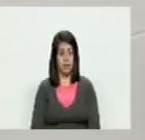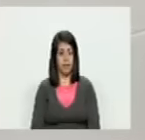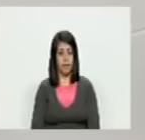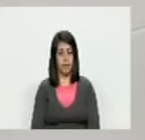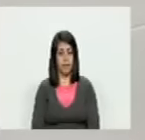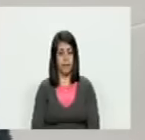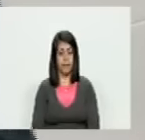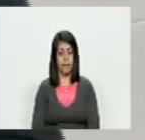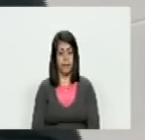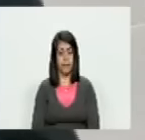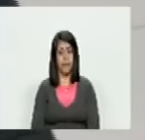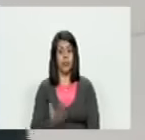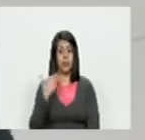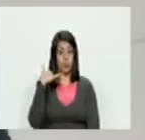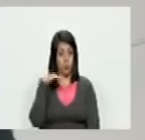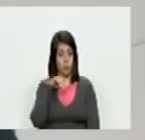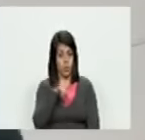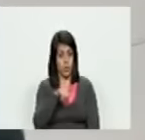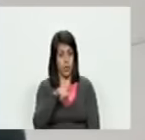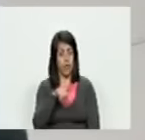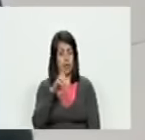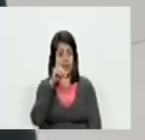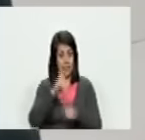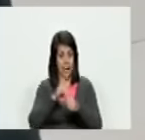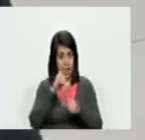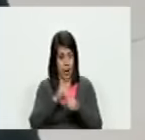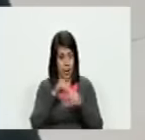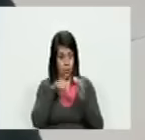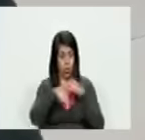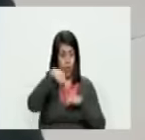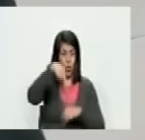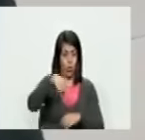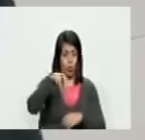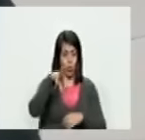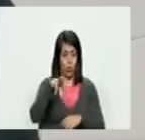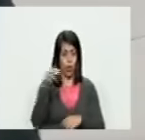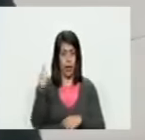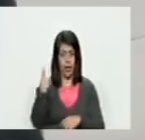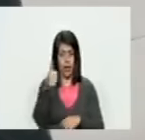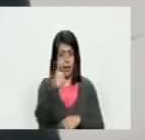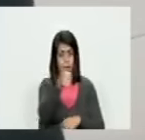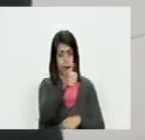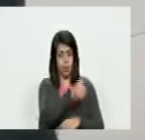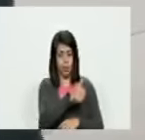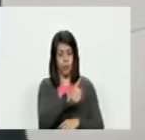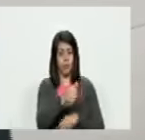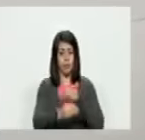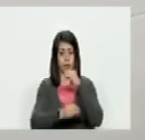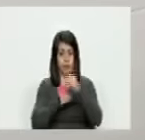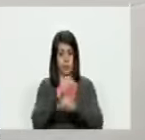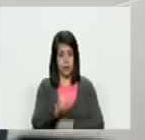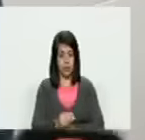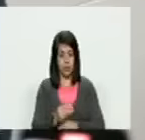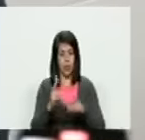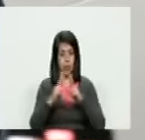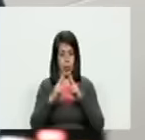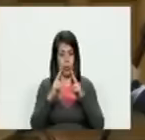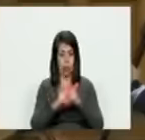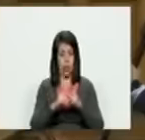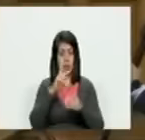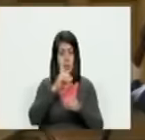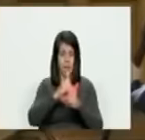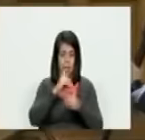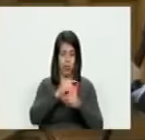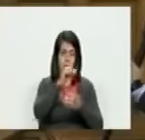cuando lo que se supone debe estar en ese código QR de cada acta es precisamente lo que aquí conocen del tema electoral son los